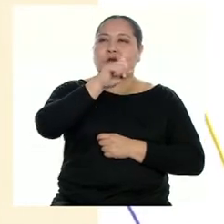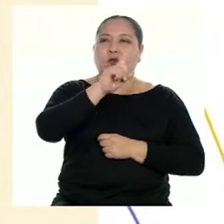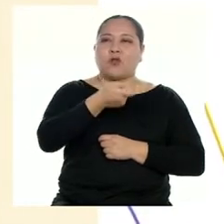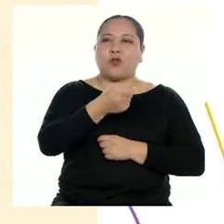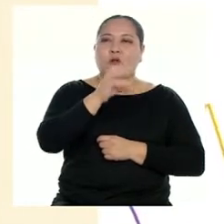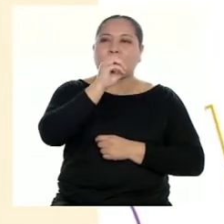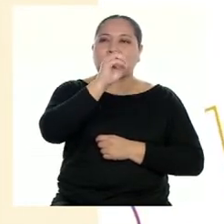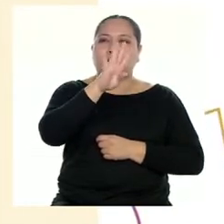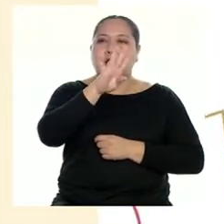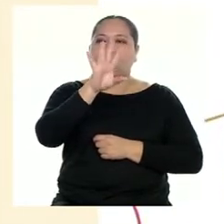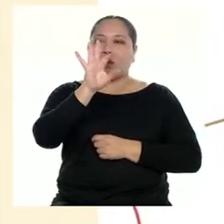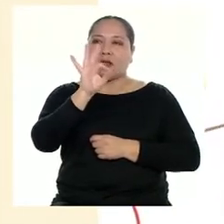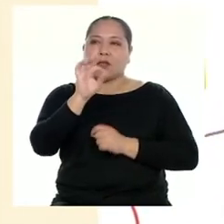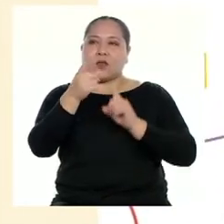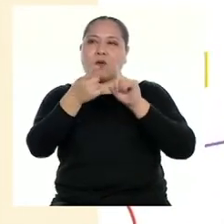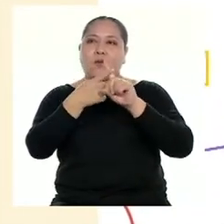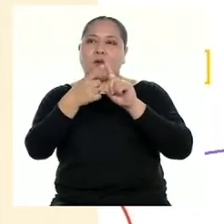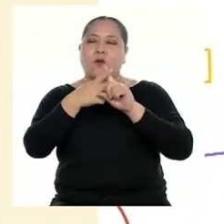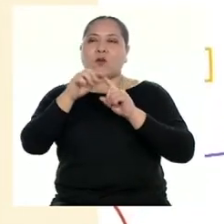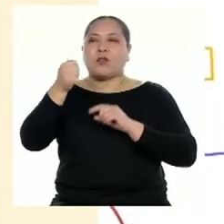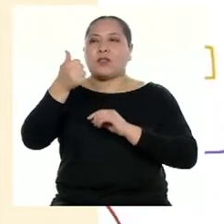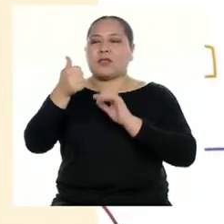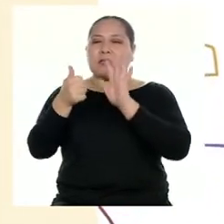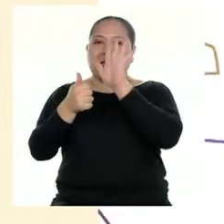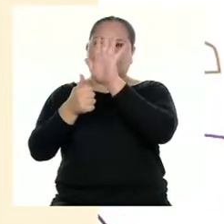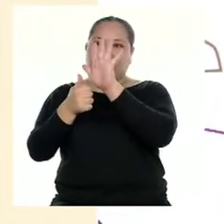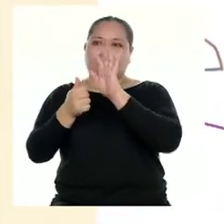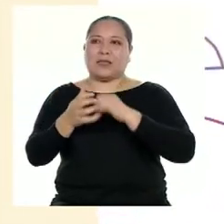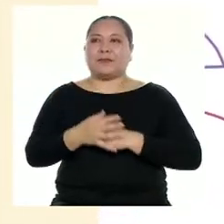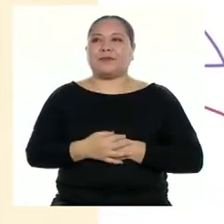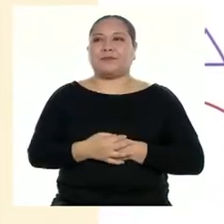,049 por 10 a la quinta.